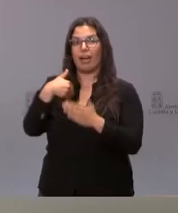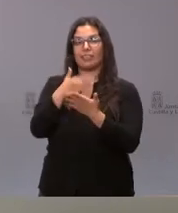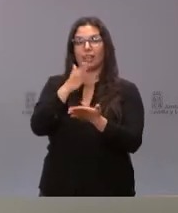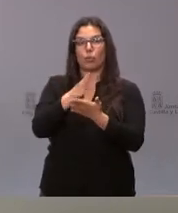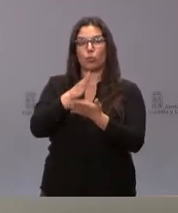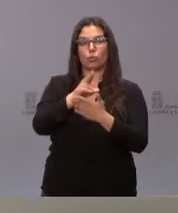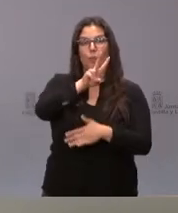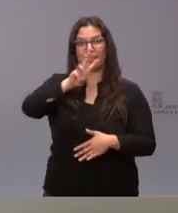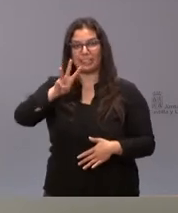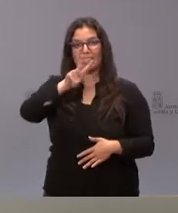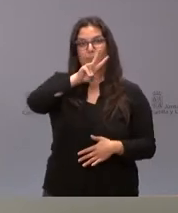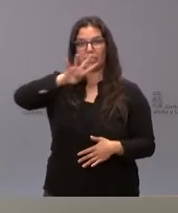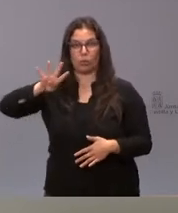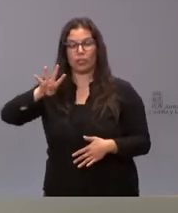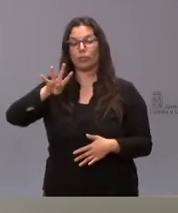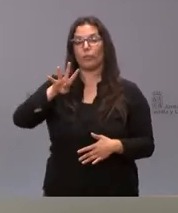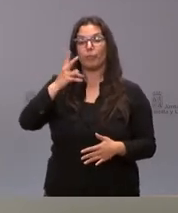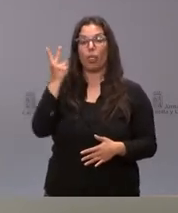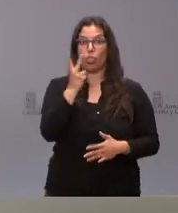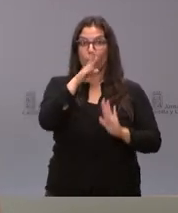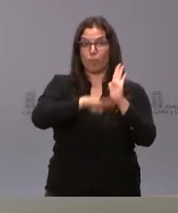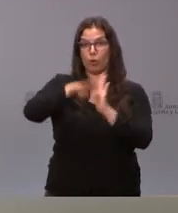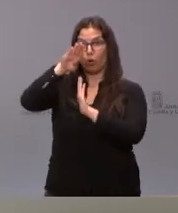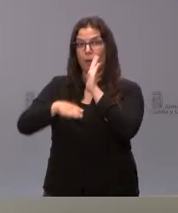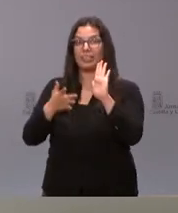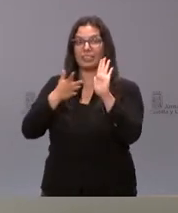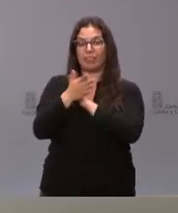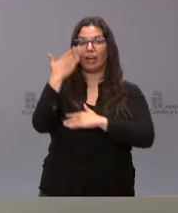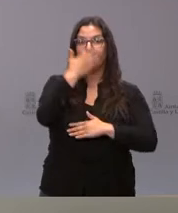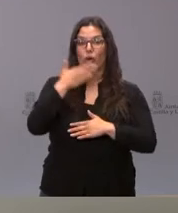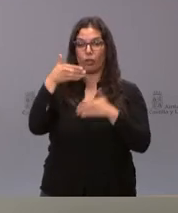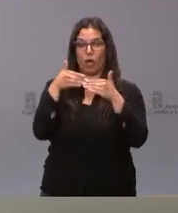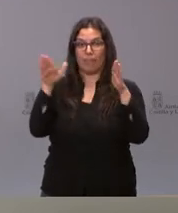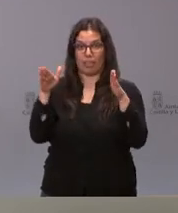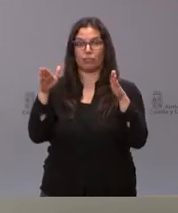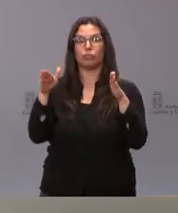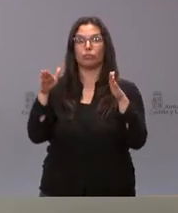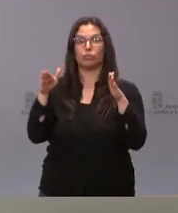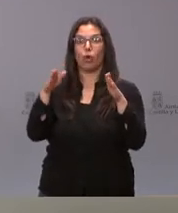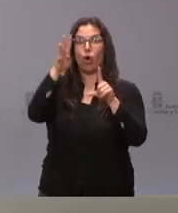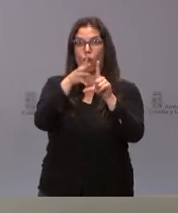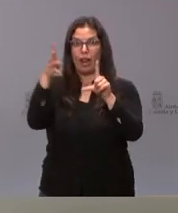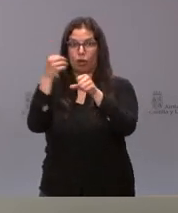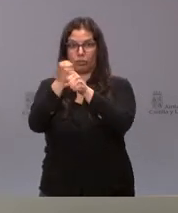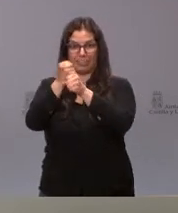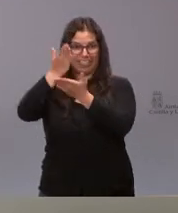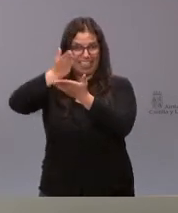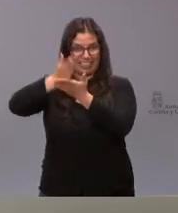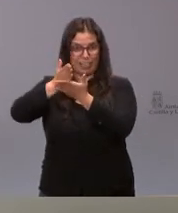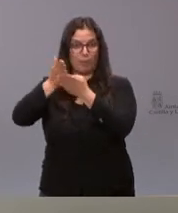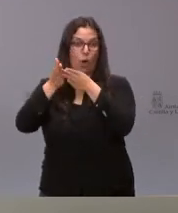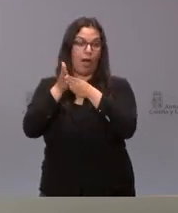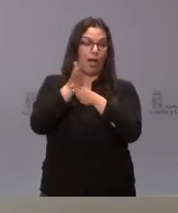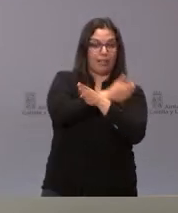Ambas iniciativas consisten en la ampliación, como saben ustedes, de los horarios de apertura de los colegios fuera del periodo de activo y en el curso